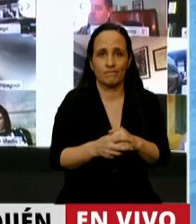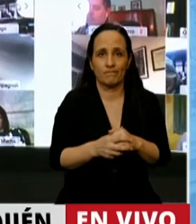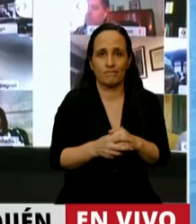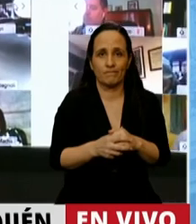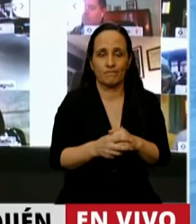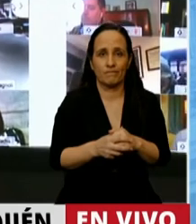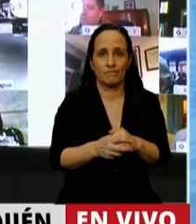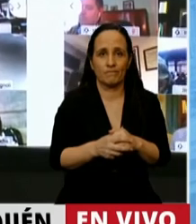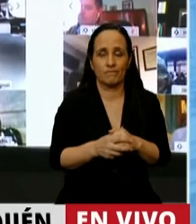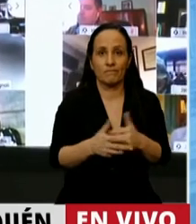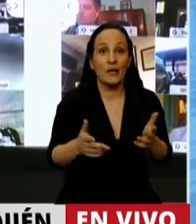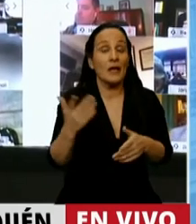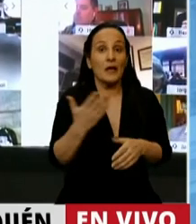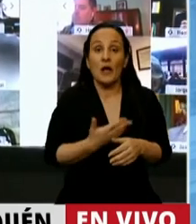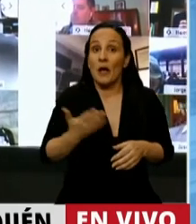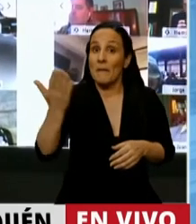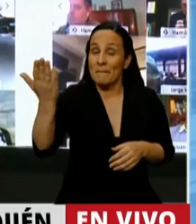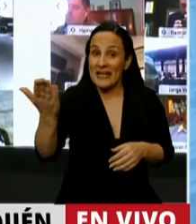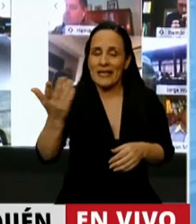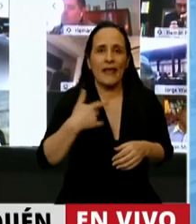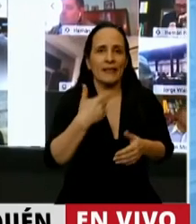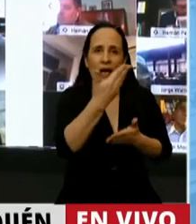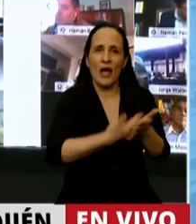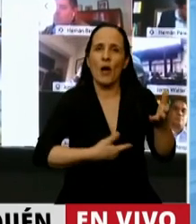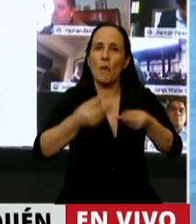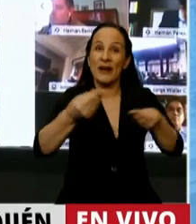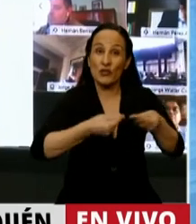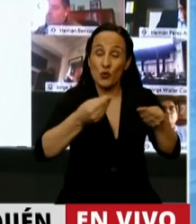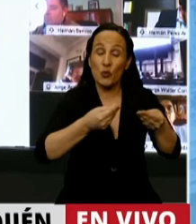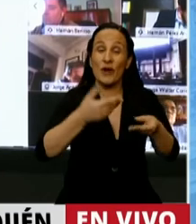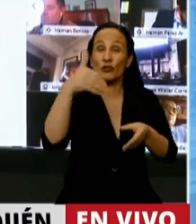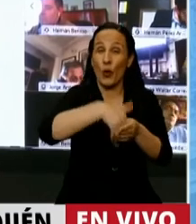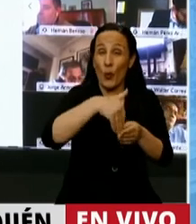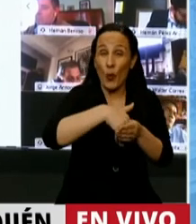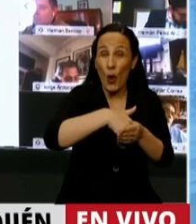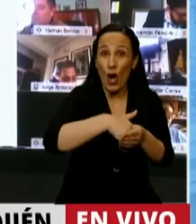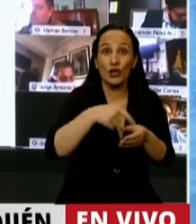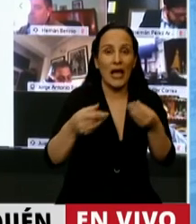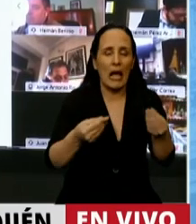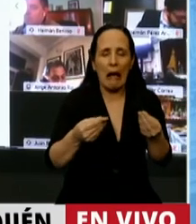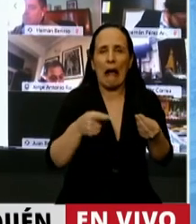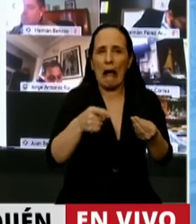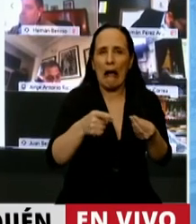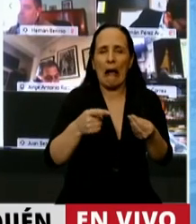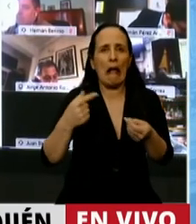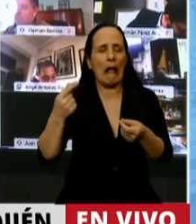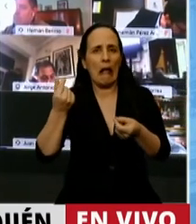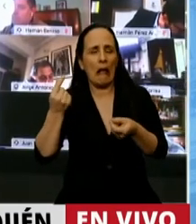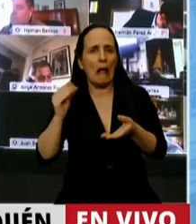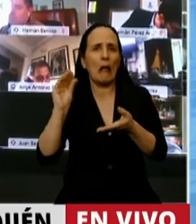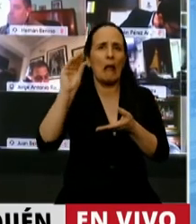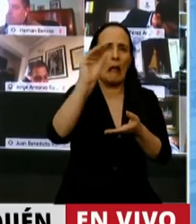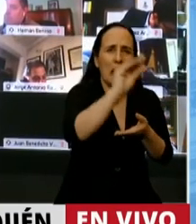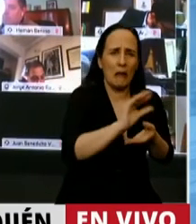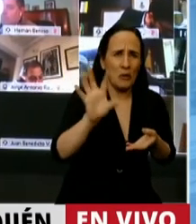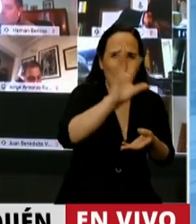Entonces, señora Presidente, el presupuesto se vota cada vez con menos recursos de coparticipación para las